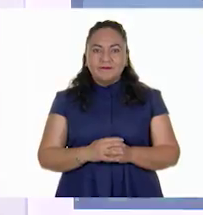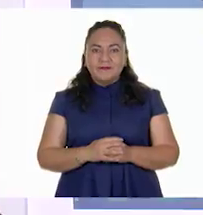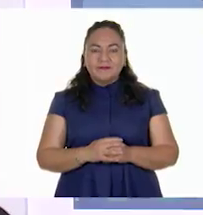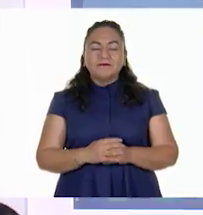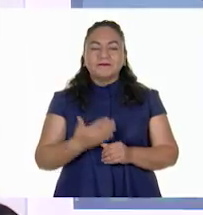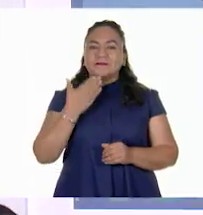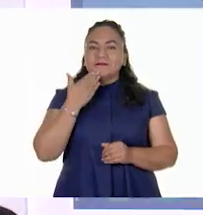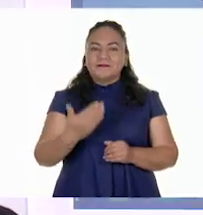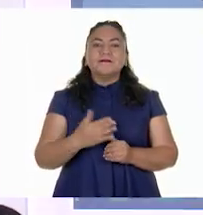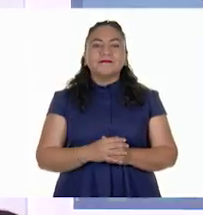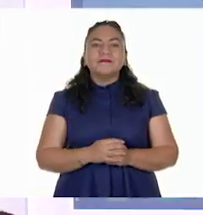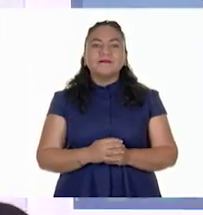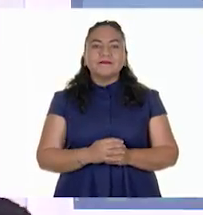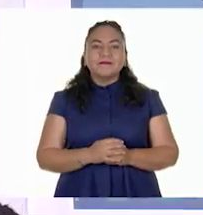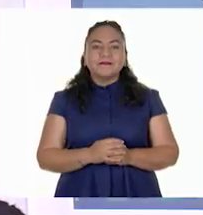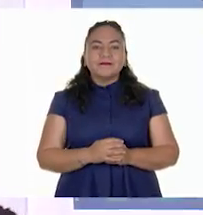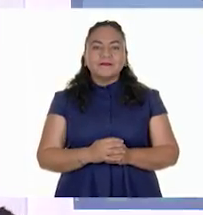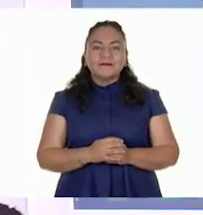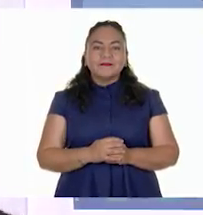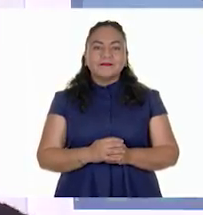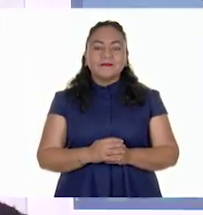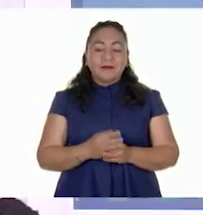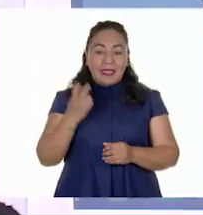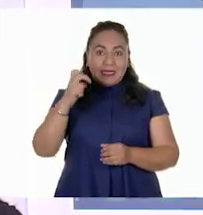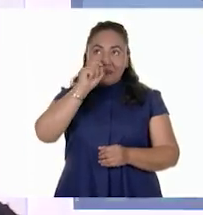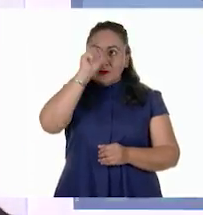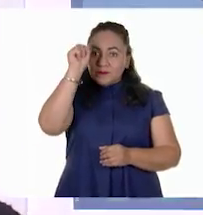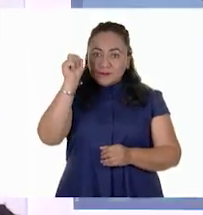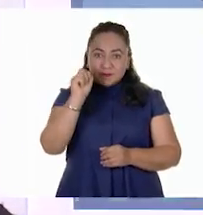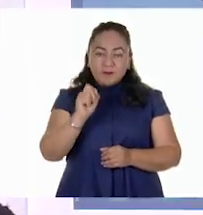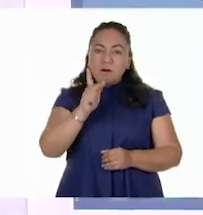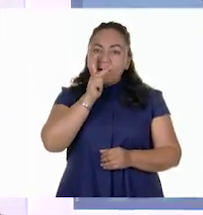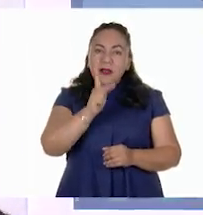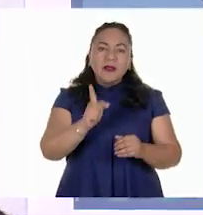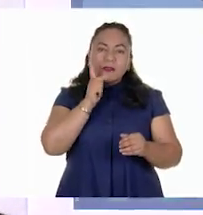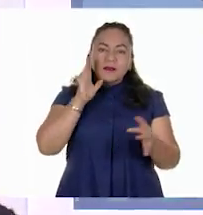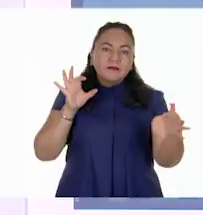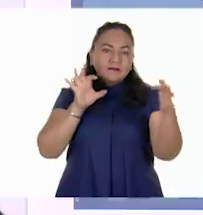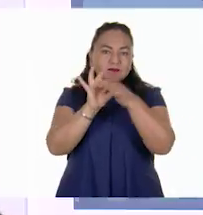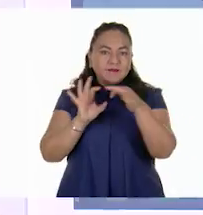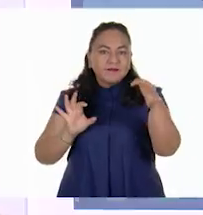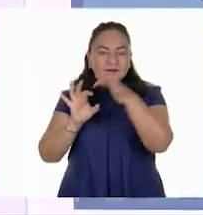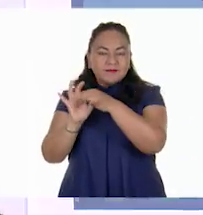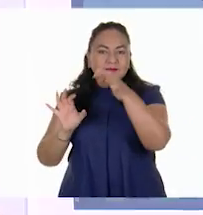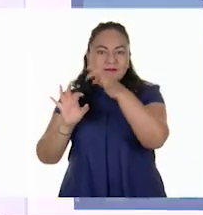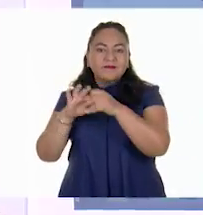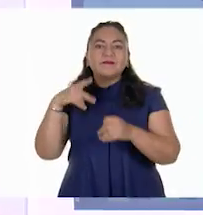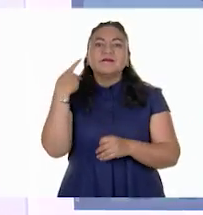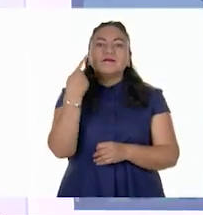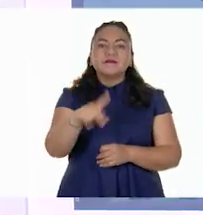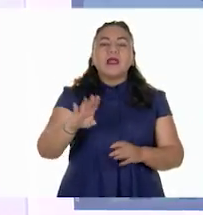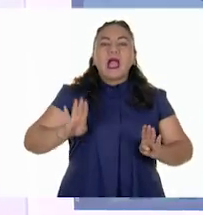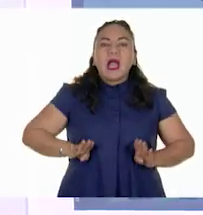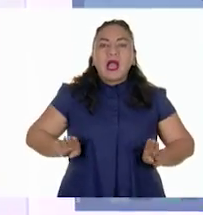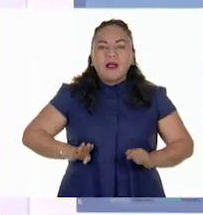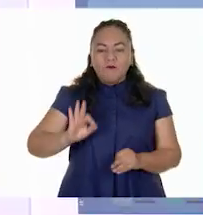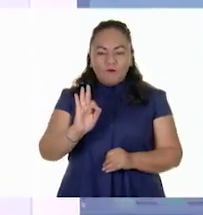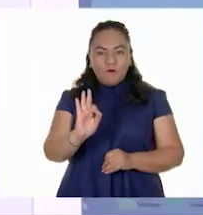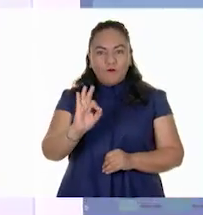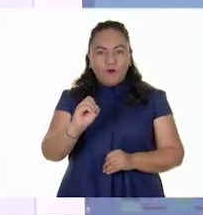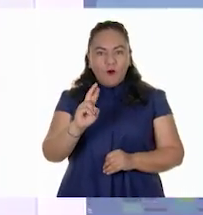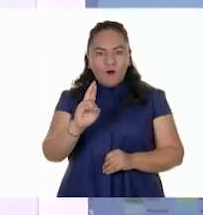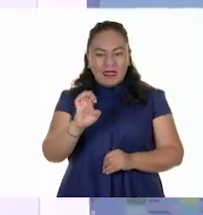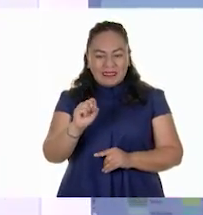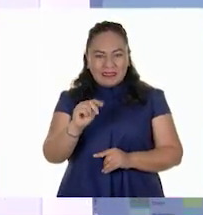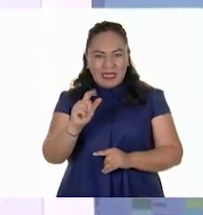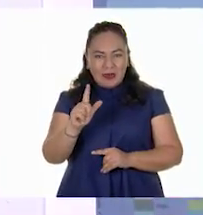Perfecto. Bueno, vamos a ver las palabras que asociaron con las actividades forestales. Árbol.